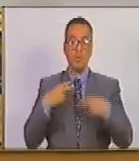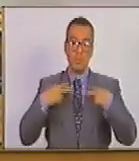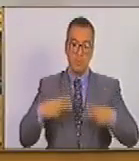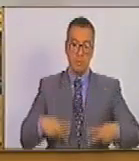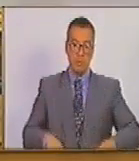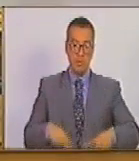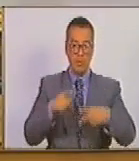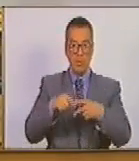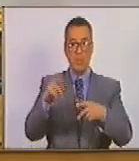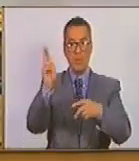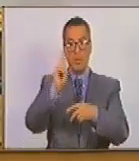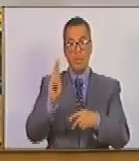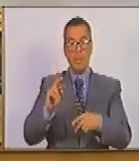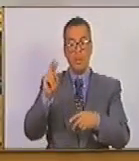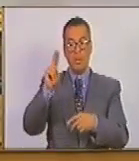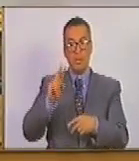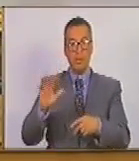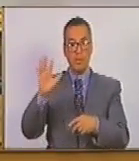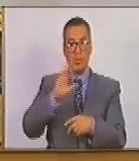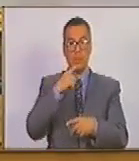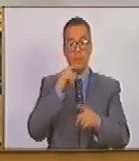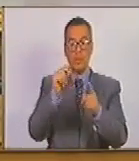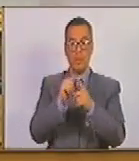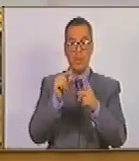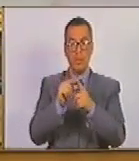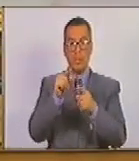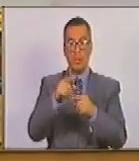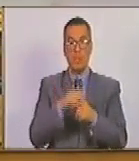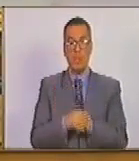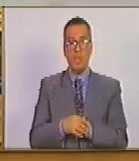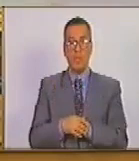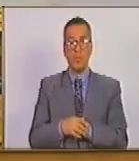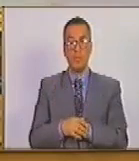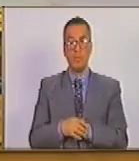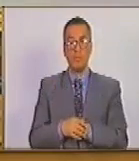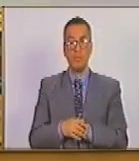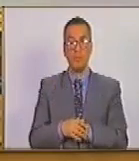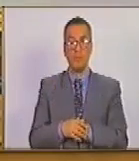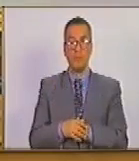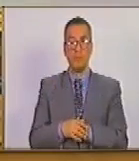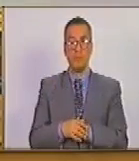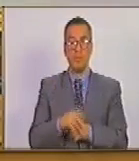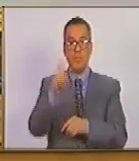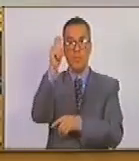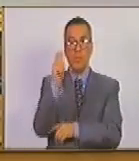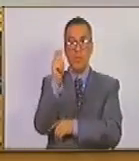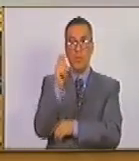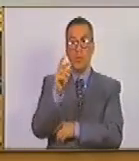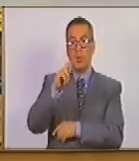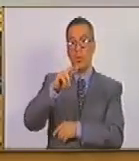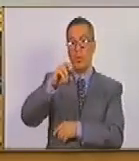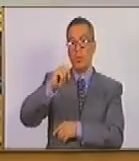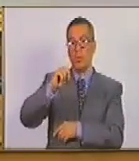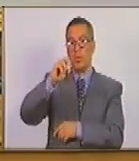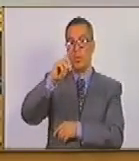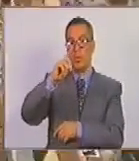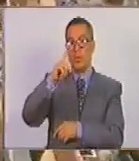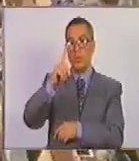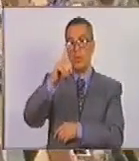de la República. Voy a dejar en el derecho de palabra al diputado Rodolfo Serpa.